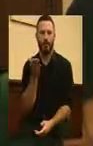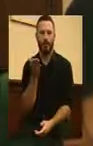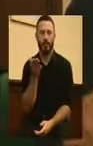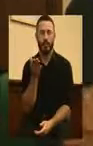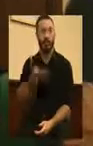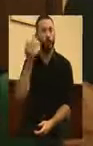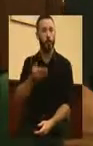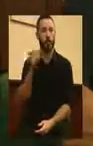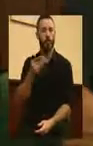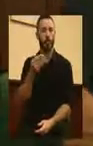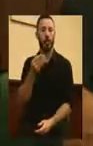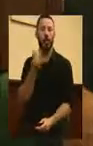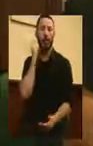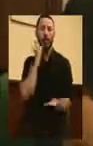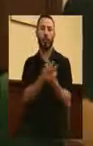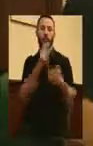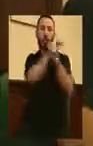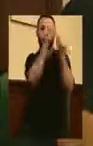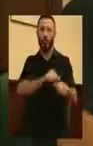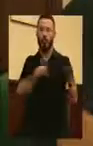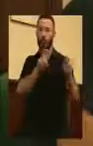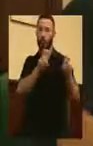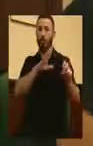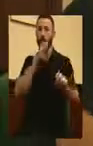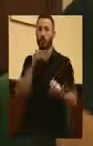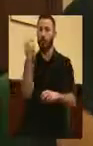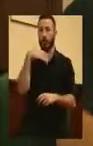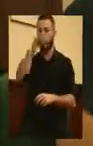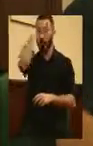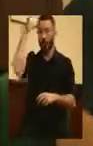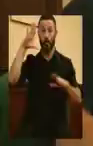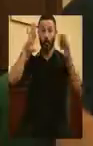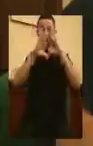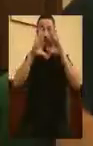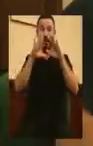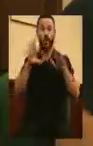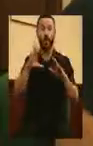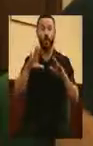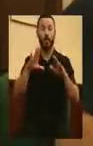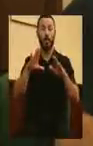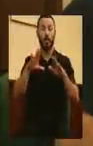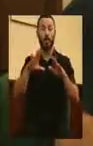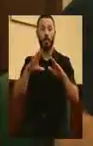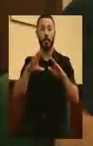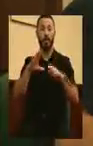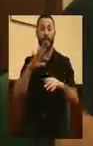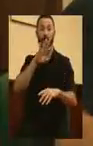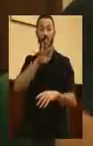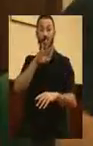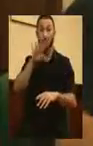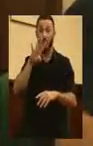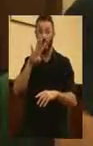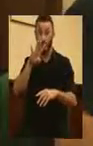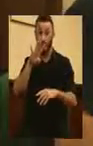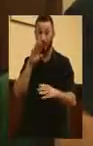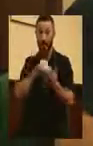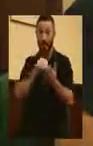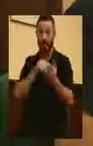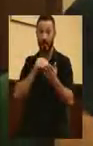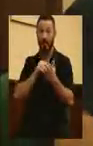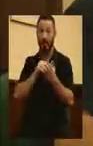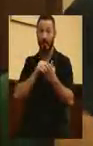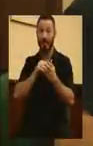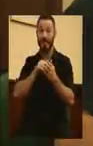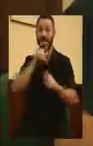Es importante apostar por un nuevo modelo porque durante el último verano en la Comunidad de Madrid se ha superado en 44 ocasiones el umbral